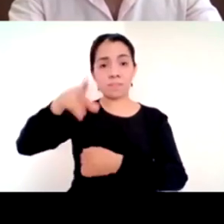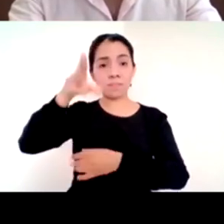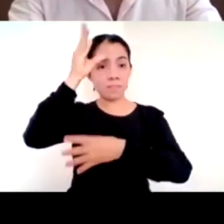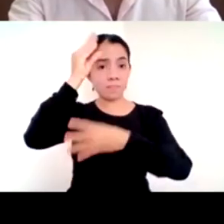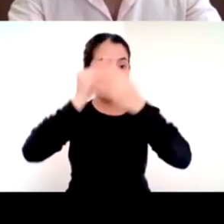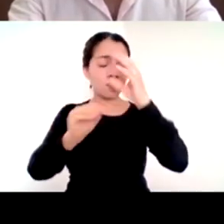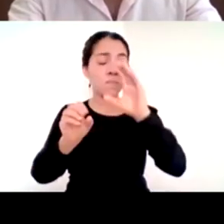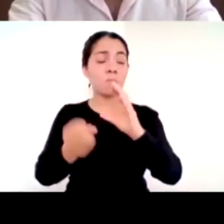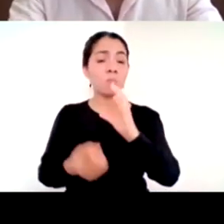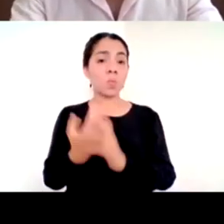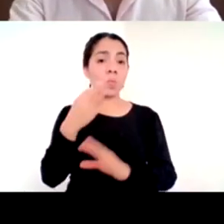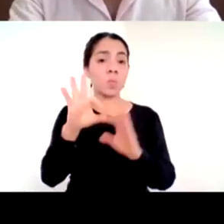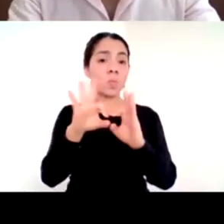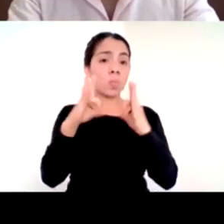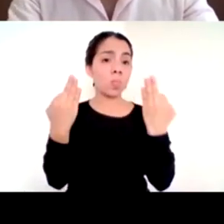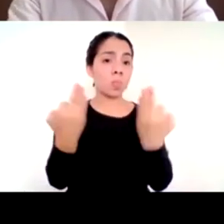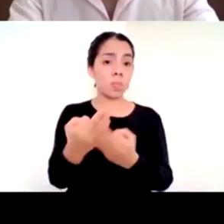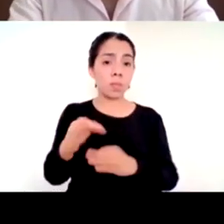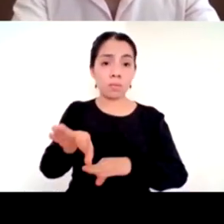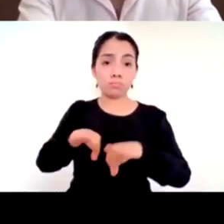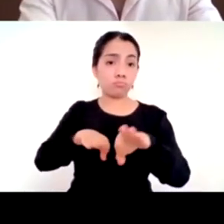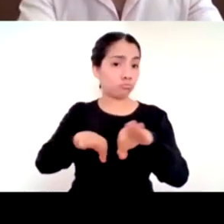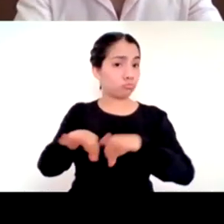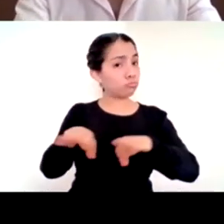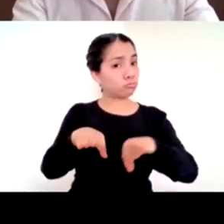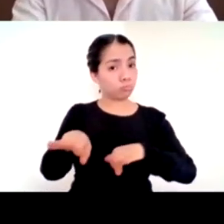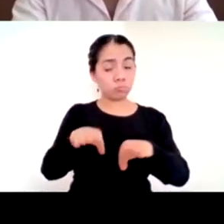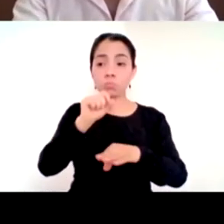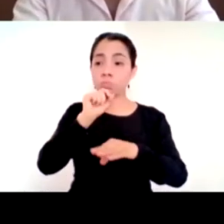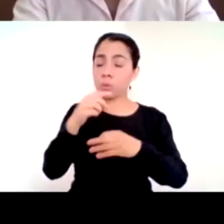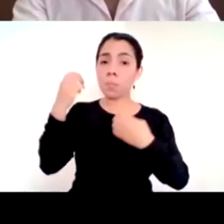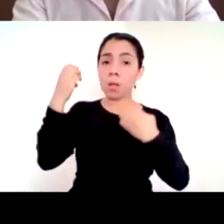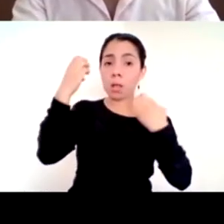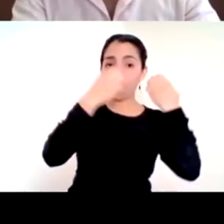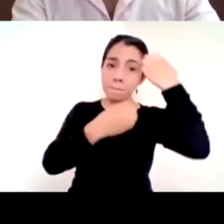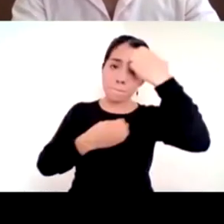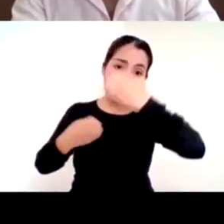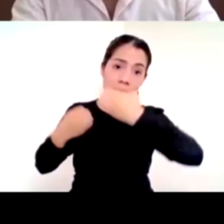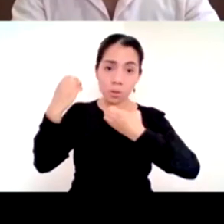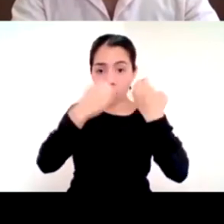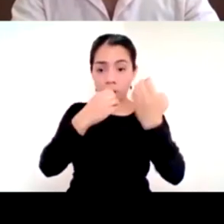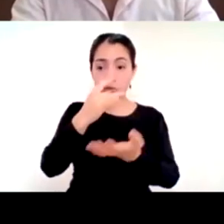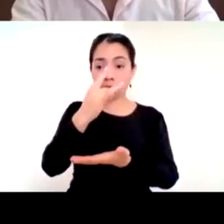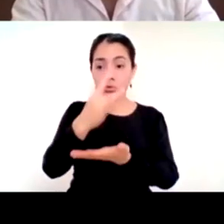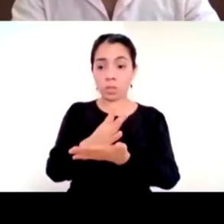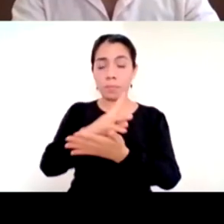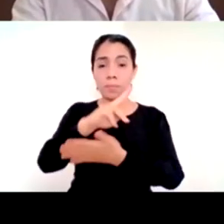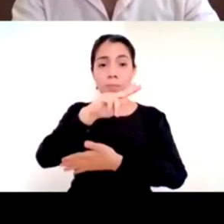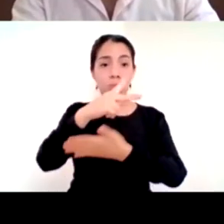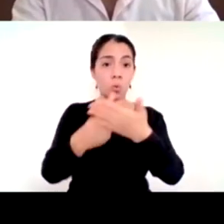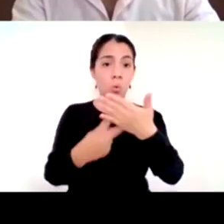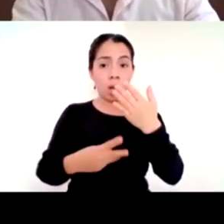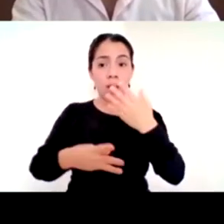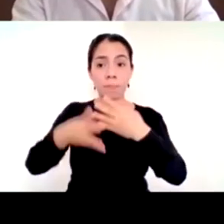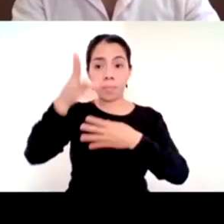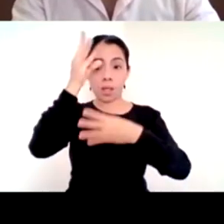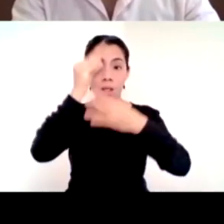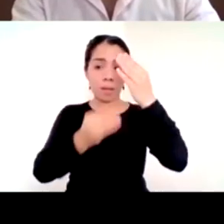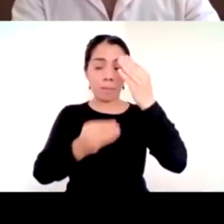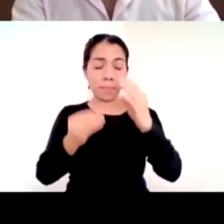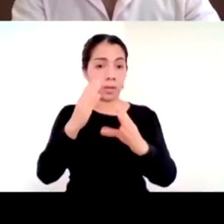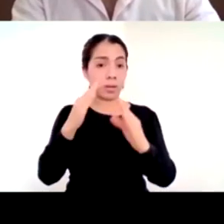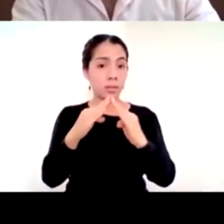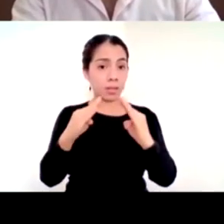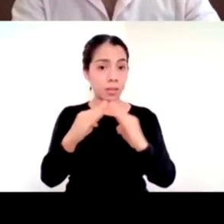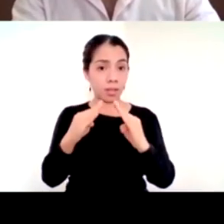se aprendió y no solamente a través del programa Aprende en Casa sino a través de la experiencia de convivir con sus